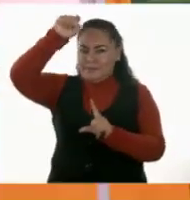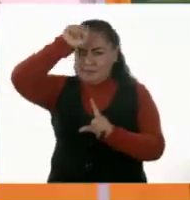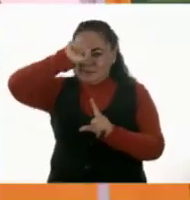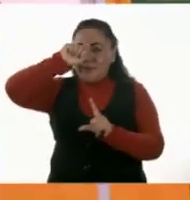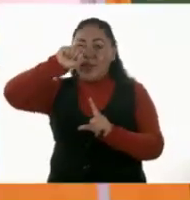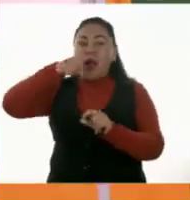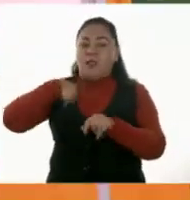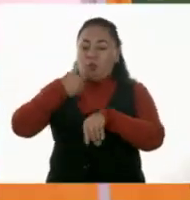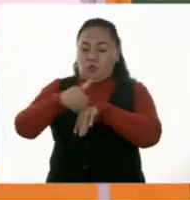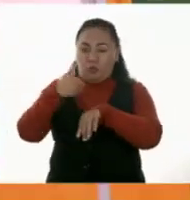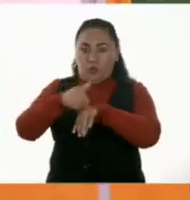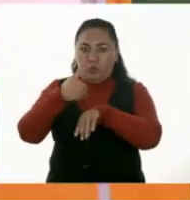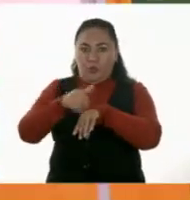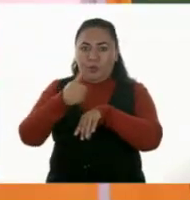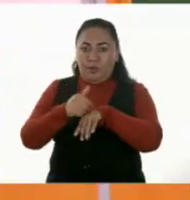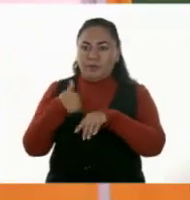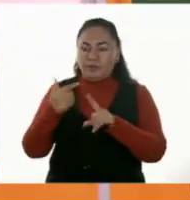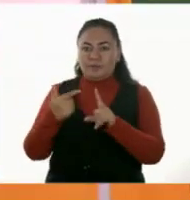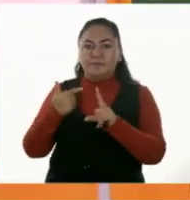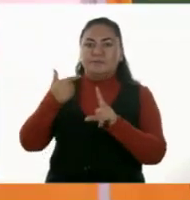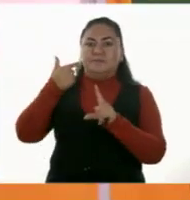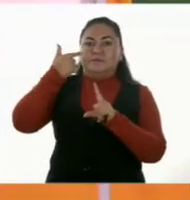aquí colocamos el número.